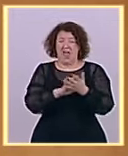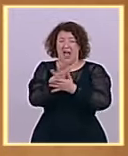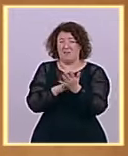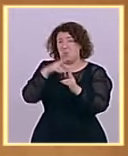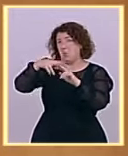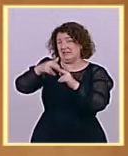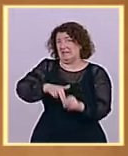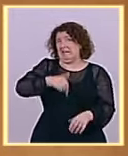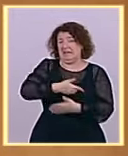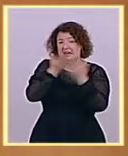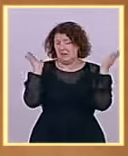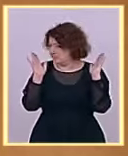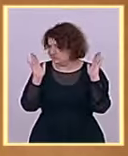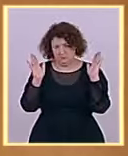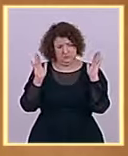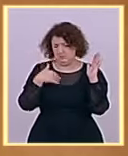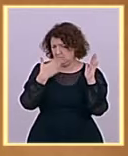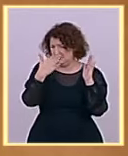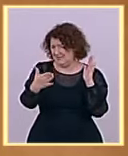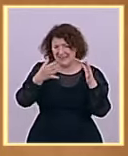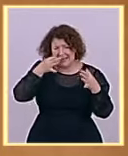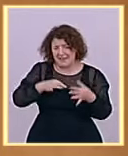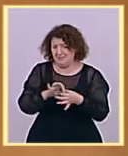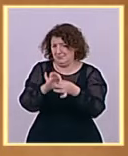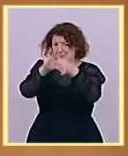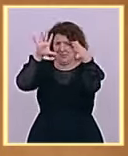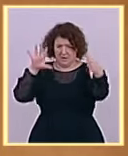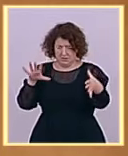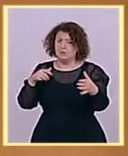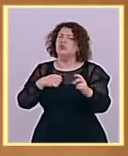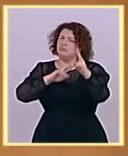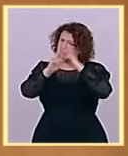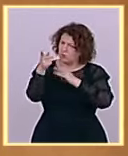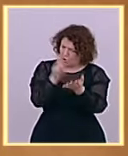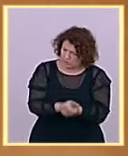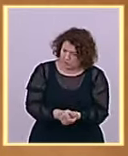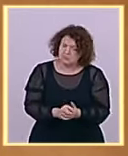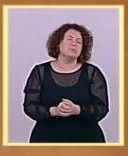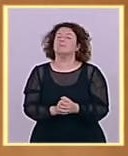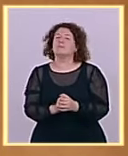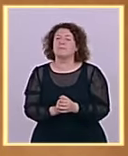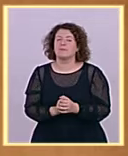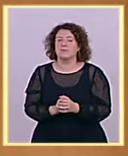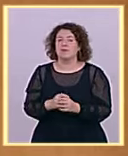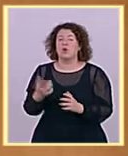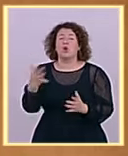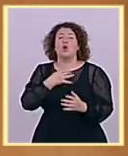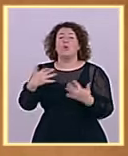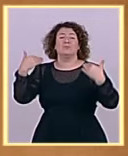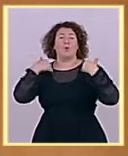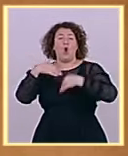Feijó, se lo voy a volver a repetir que se lo hemos hecho todos los portavoces del Gobierno y del partido. No se